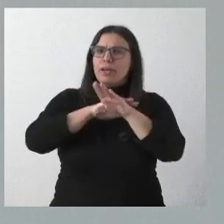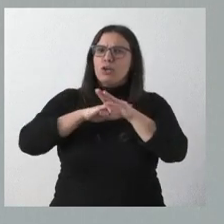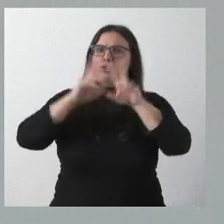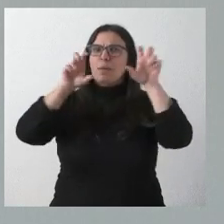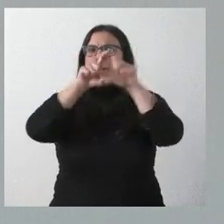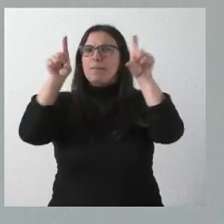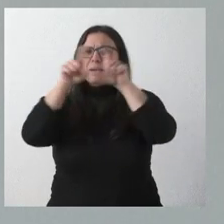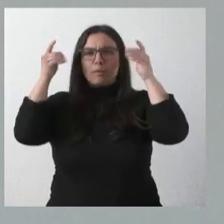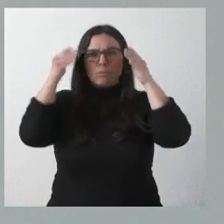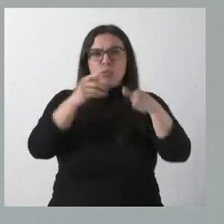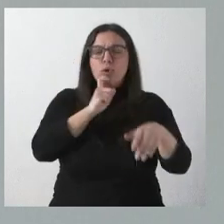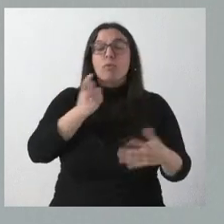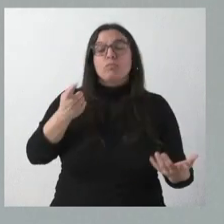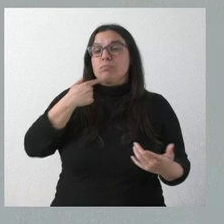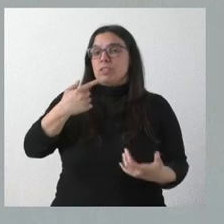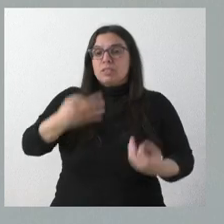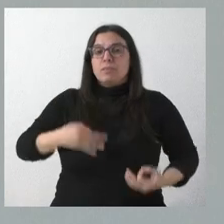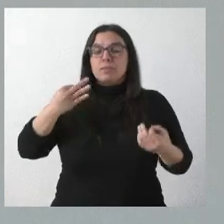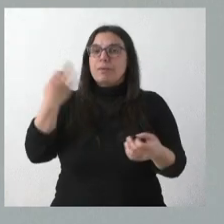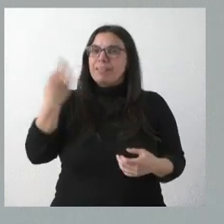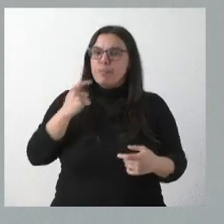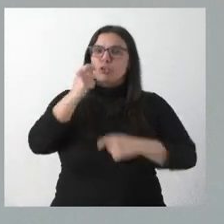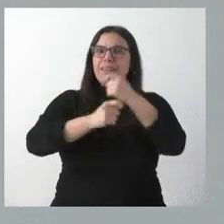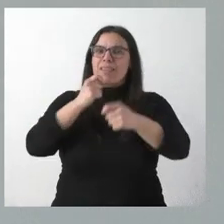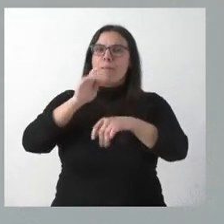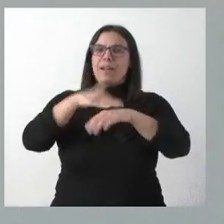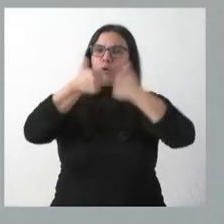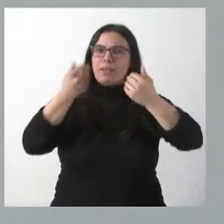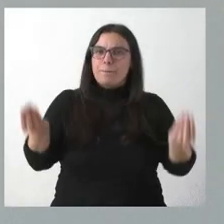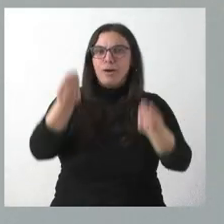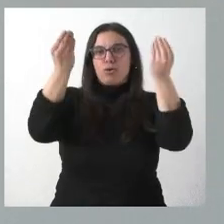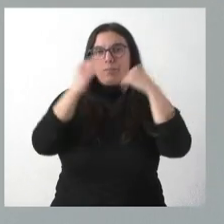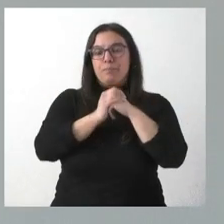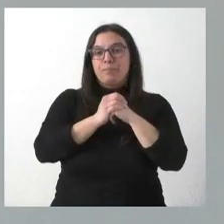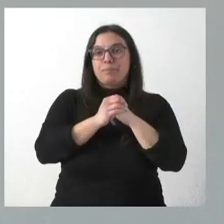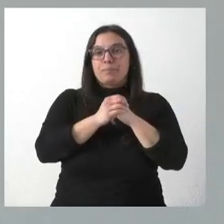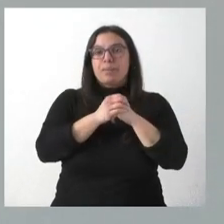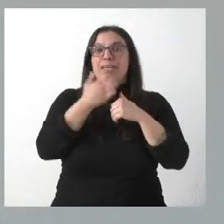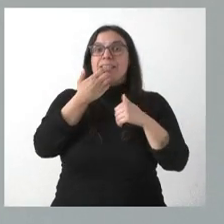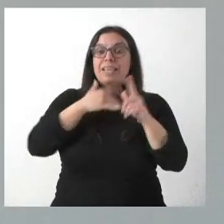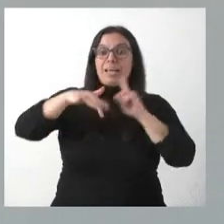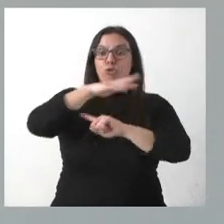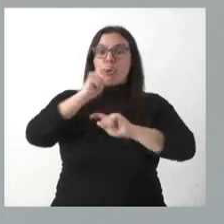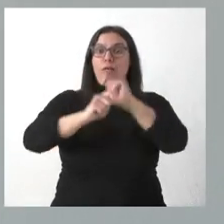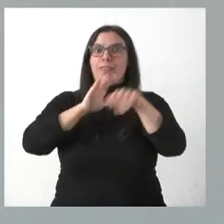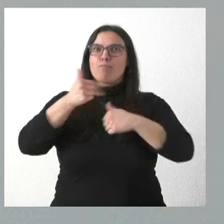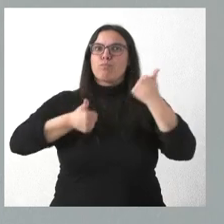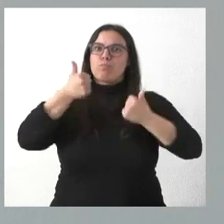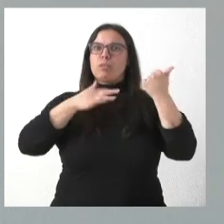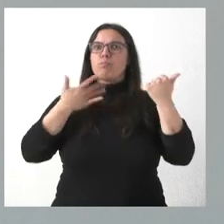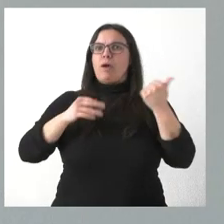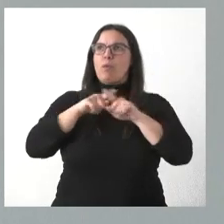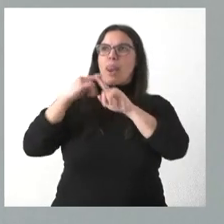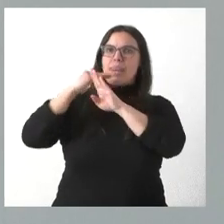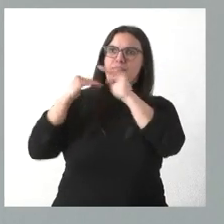las empresas. Nosotros siempre dijimos que nos teníamos que dedicar a mejorar la competitividad. Si hacemos entornos competitivos, si nos preocupamos